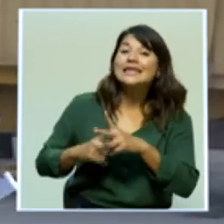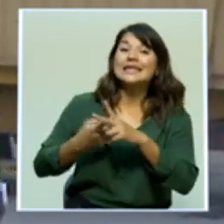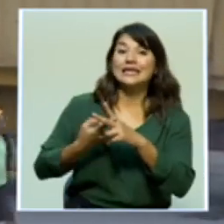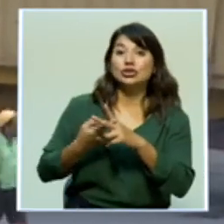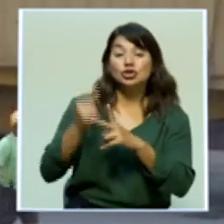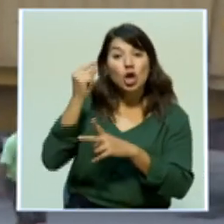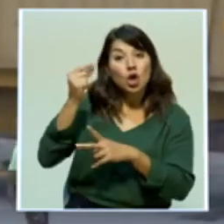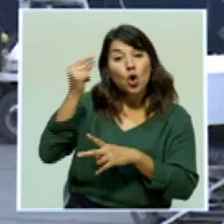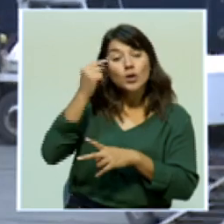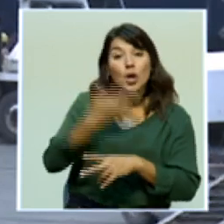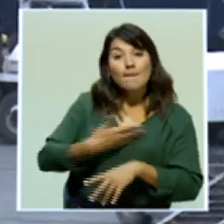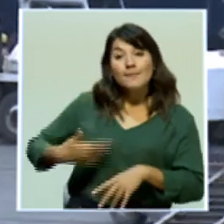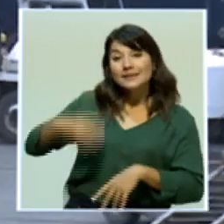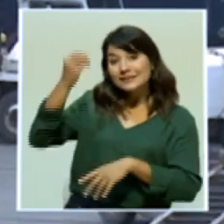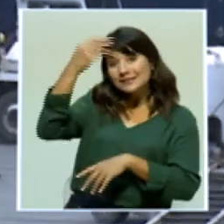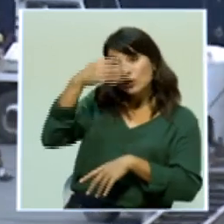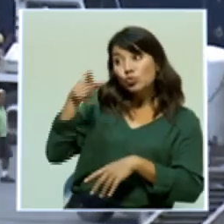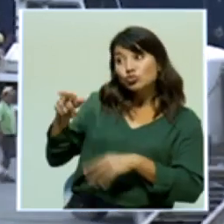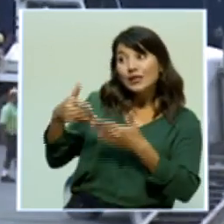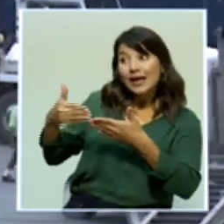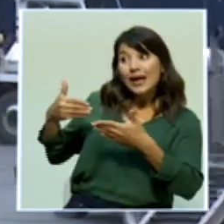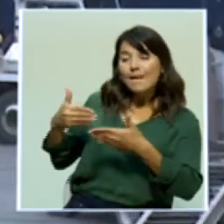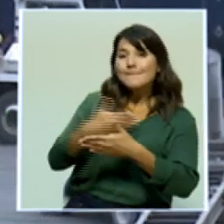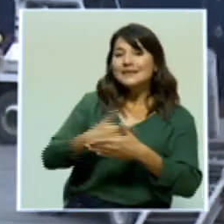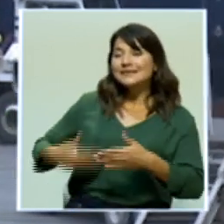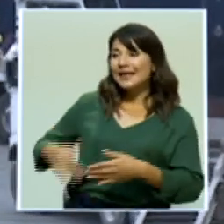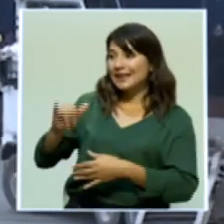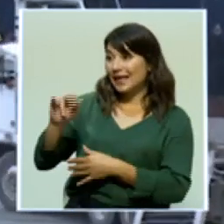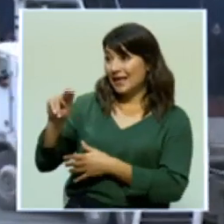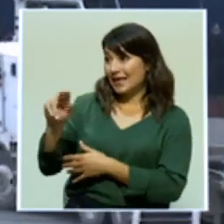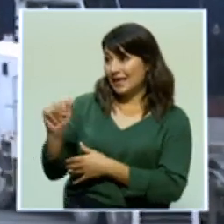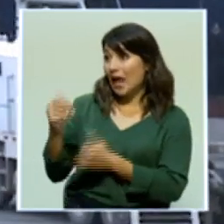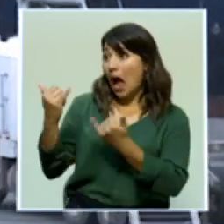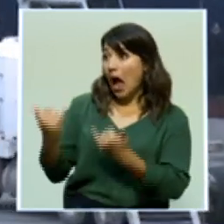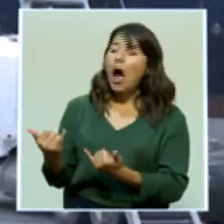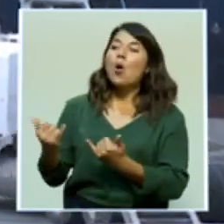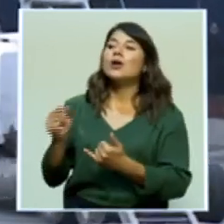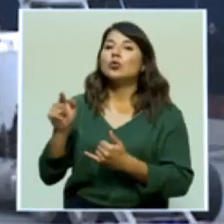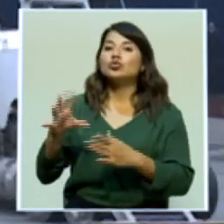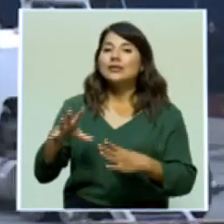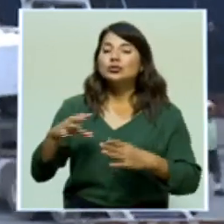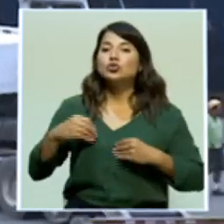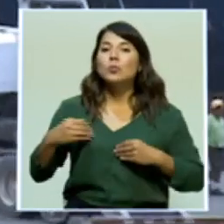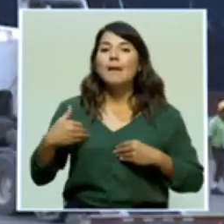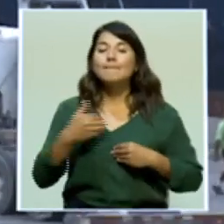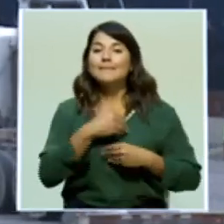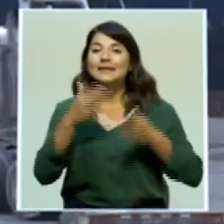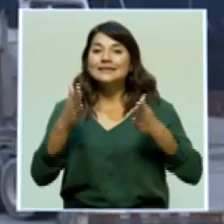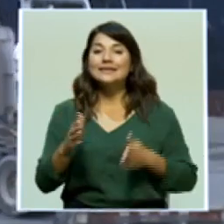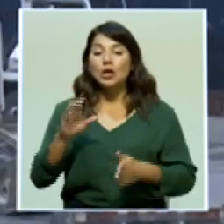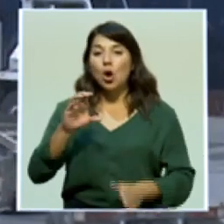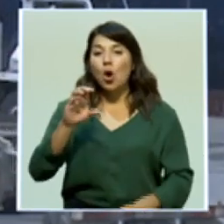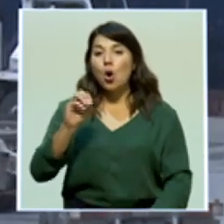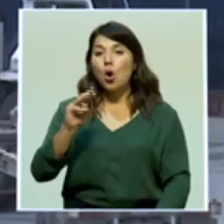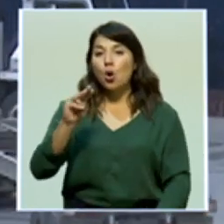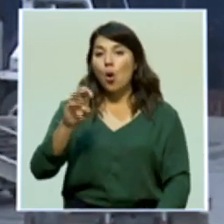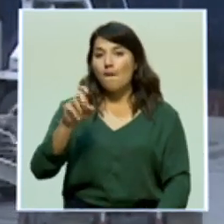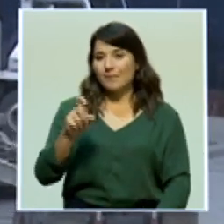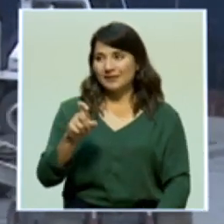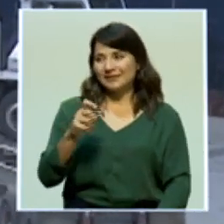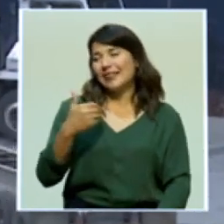desempeñó como presidente ejecutivo del INAH, ahora pasa a la cartera del Comex, que si bien son otro enfoque.